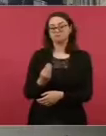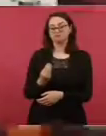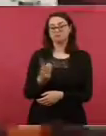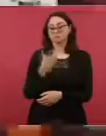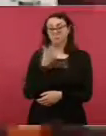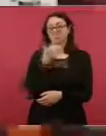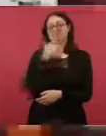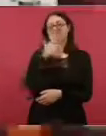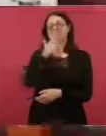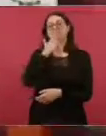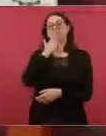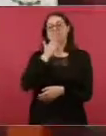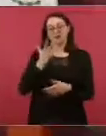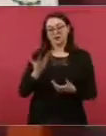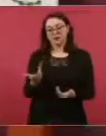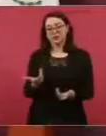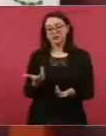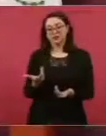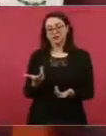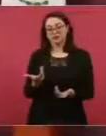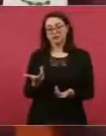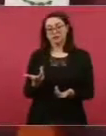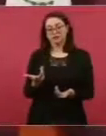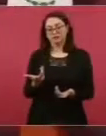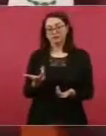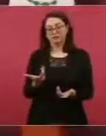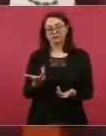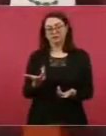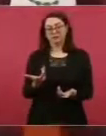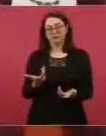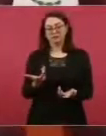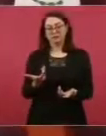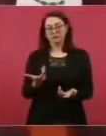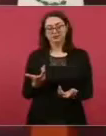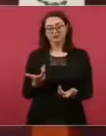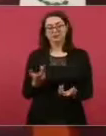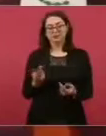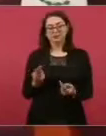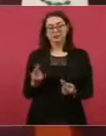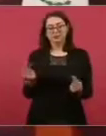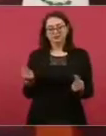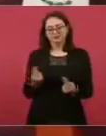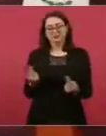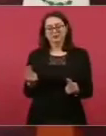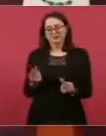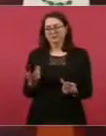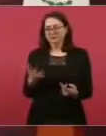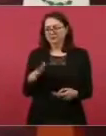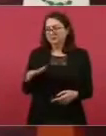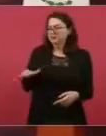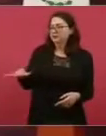apreciar desde un mirador de Puebla